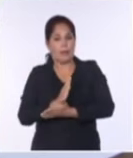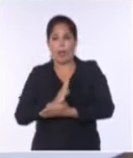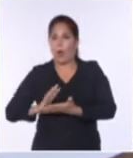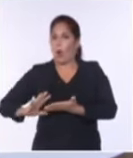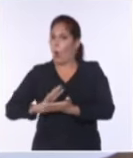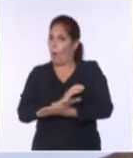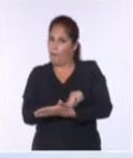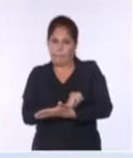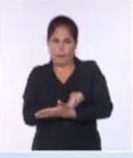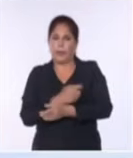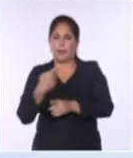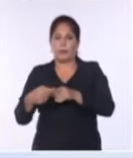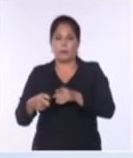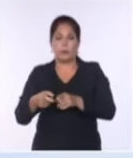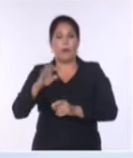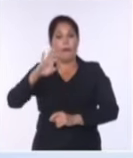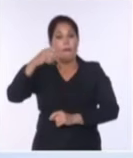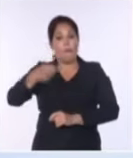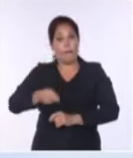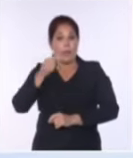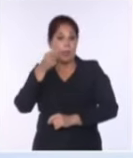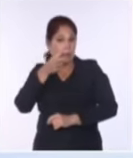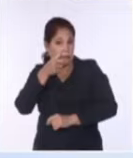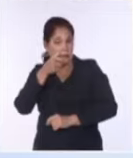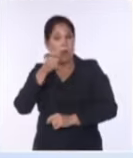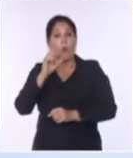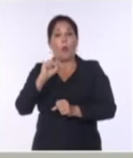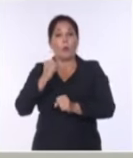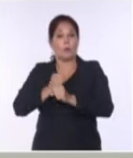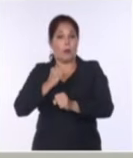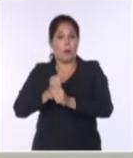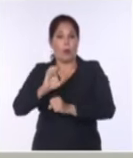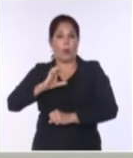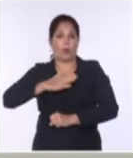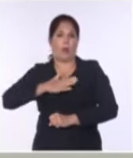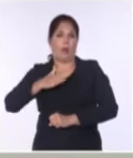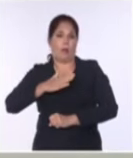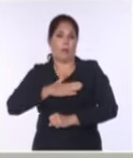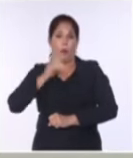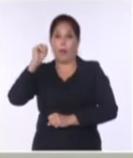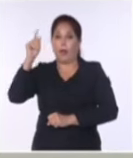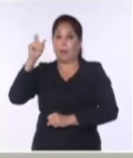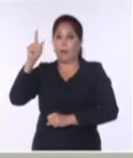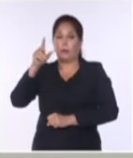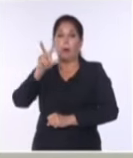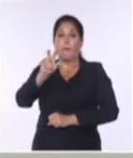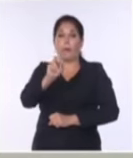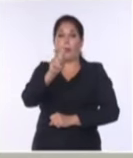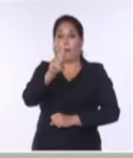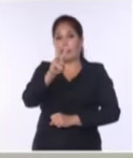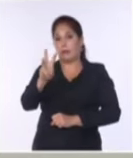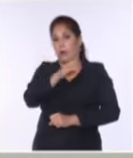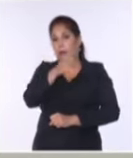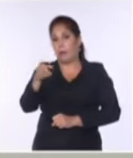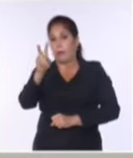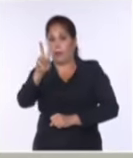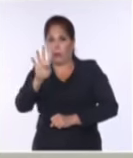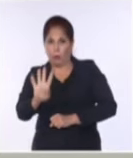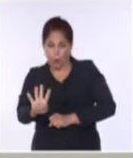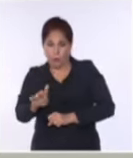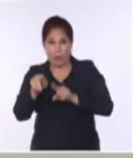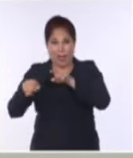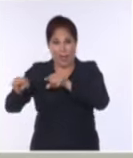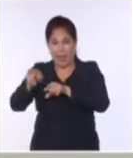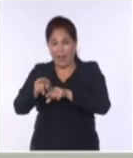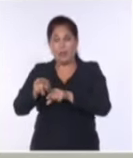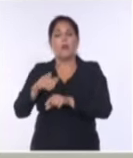Se han fiscalizado 44 trabajadores por cuenta propia que importaron mercancías en el 2023 y 2024, a los que se les